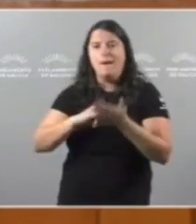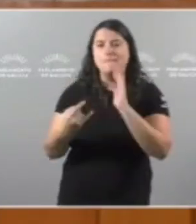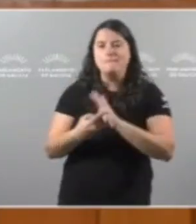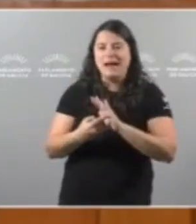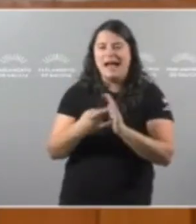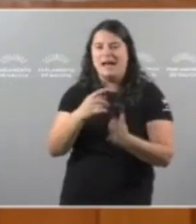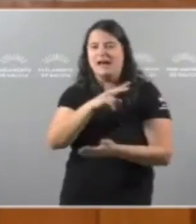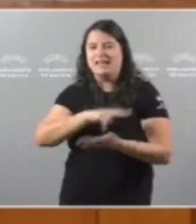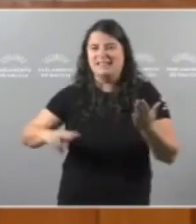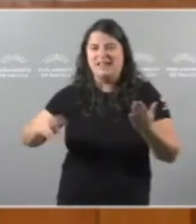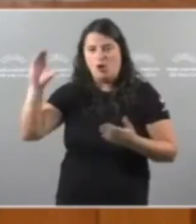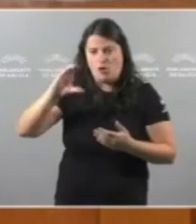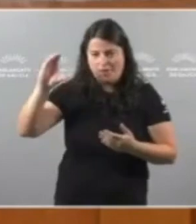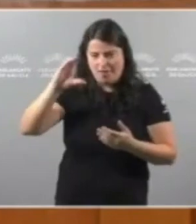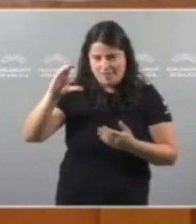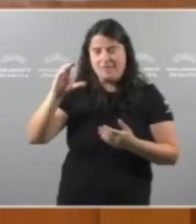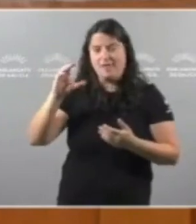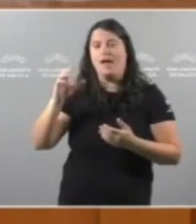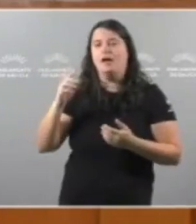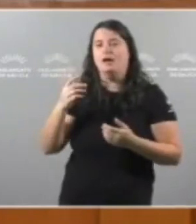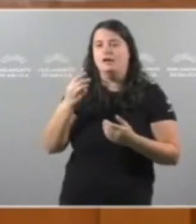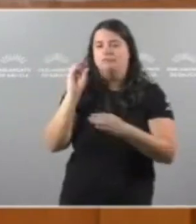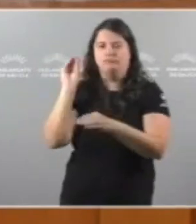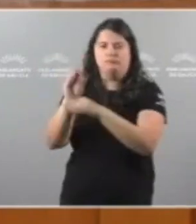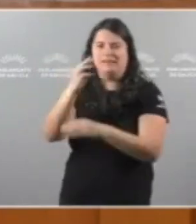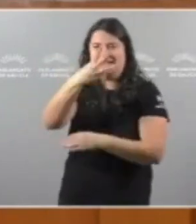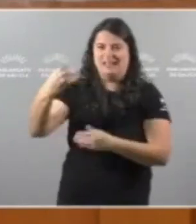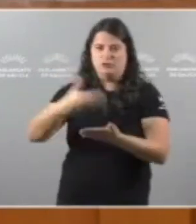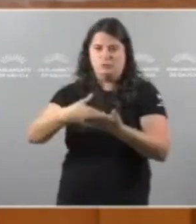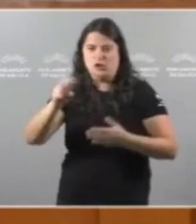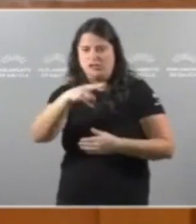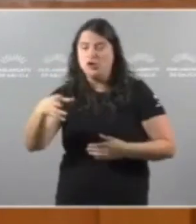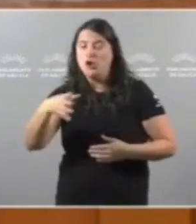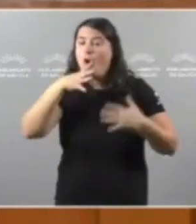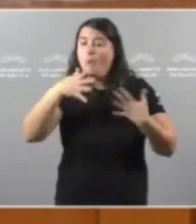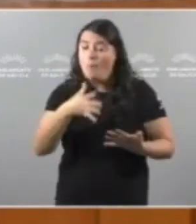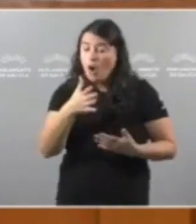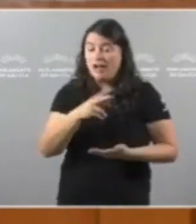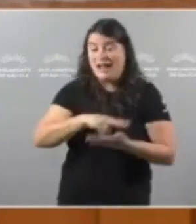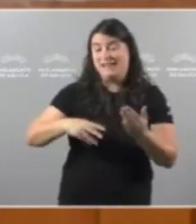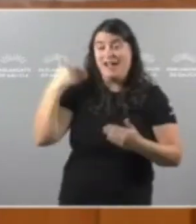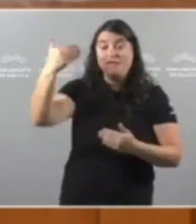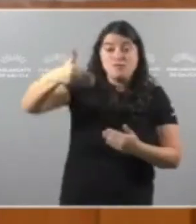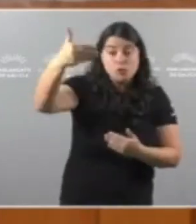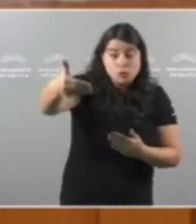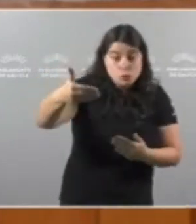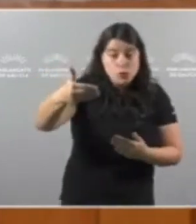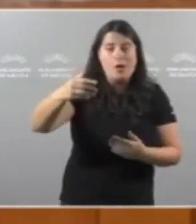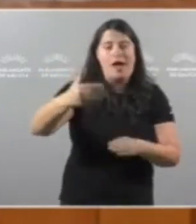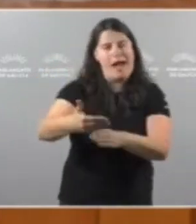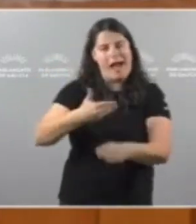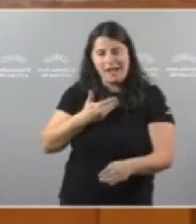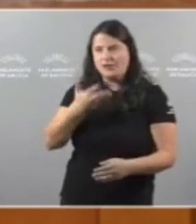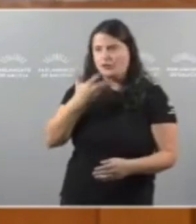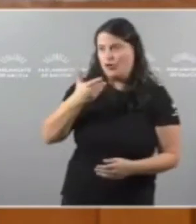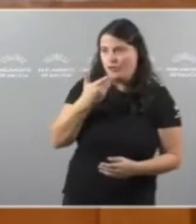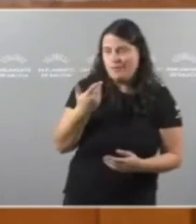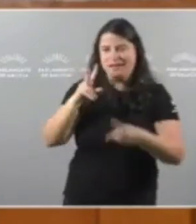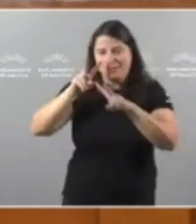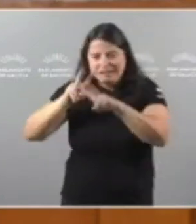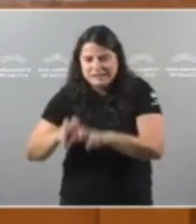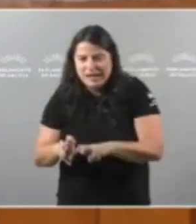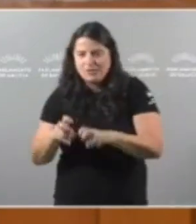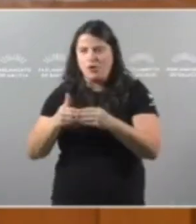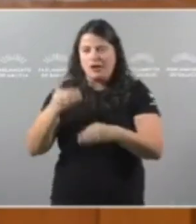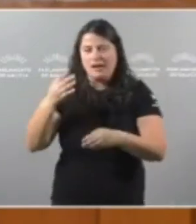ciencia Dotado Con 300 Millóns De euros Porque a Galiza Do futuro Pasa polo Conhecemento Pola Investigación Pola